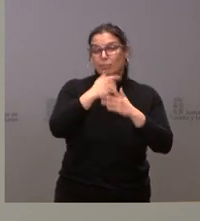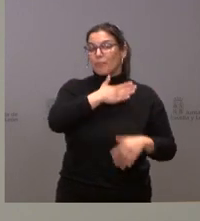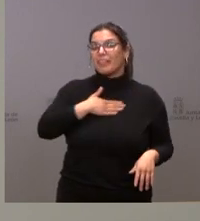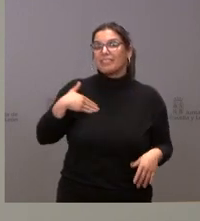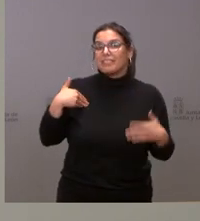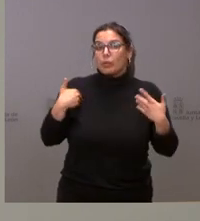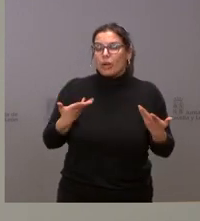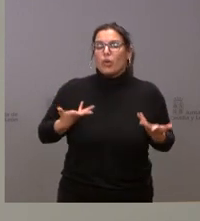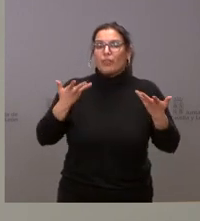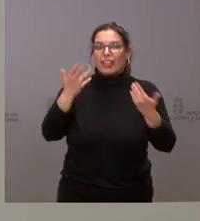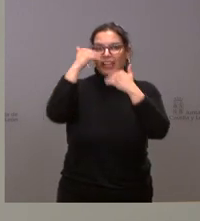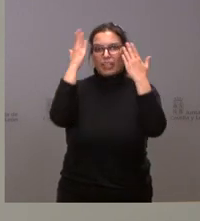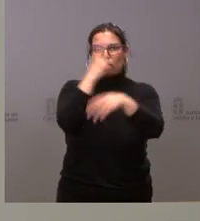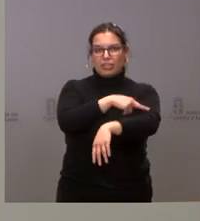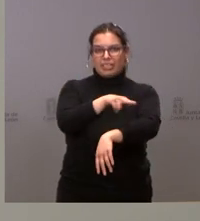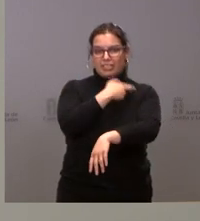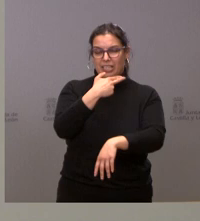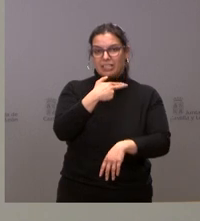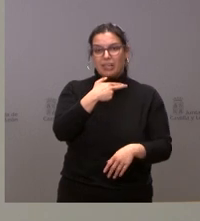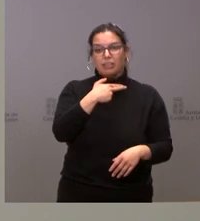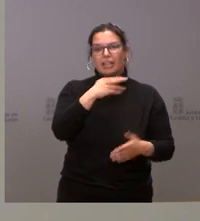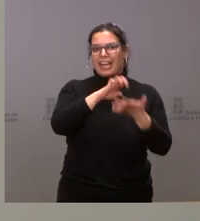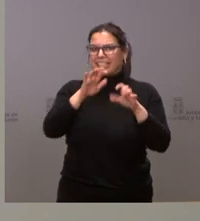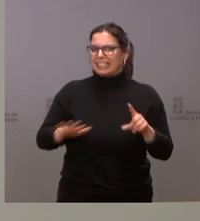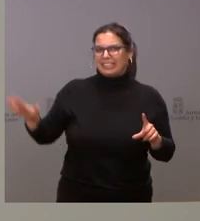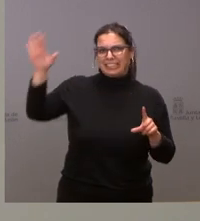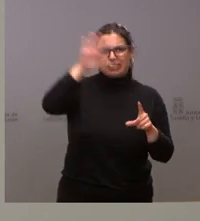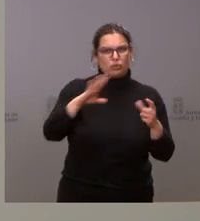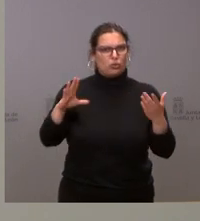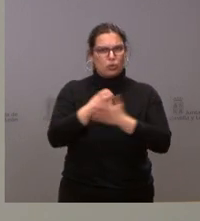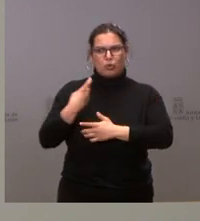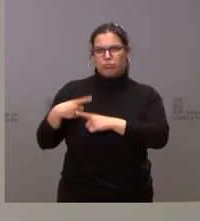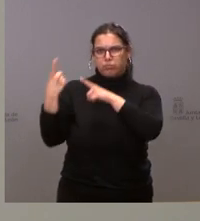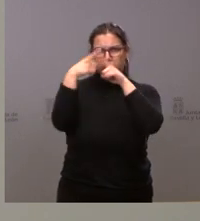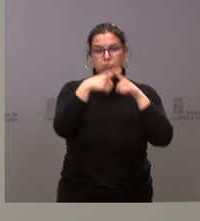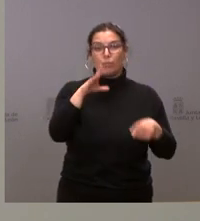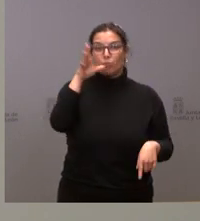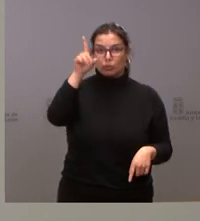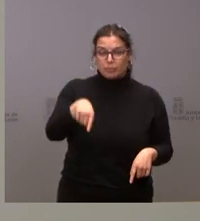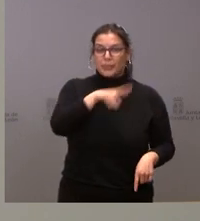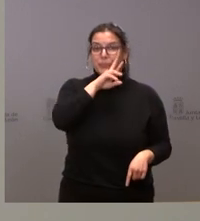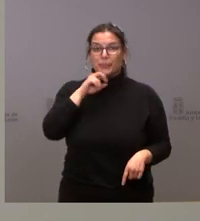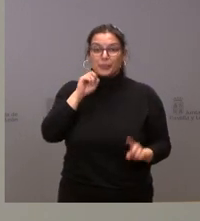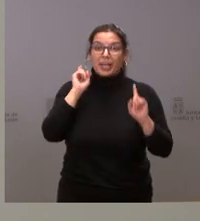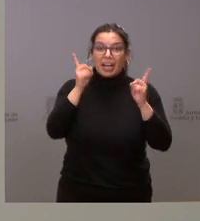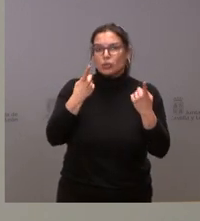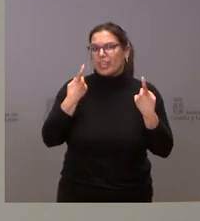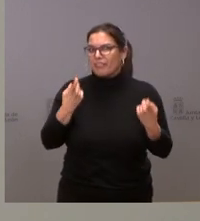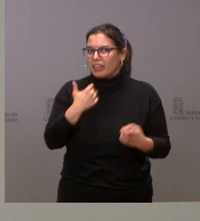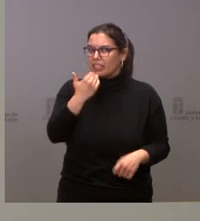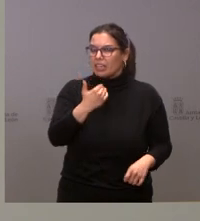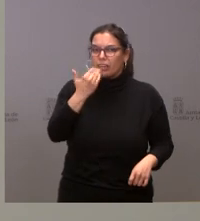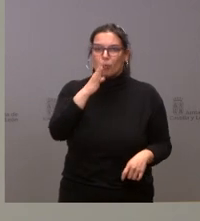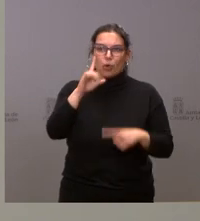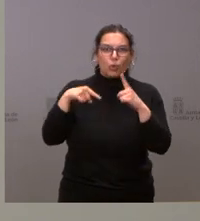asistencia sanitaria a estas personas en todos los centros sanitarios de nuestra comunidad autónoma. Y también para eso hemos reservado, en el caso que fuera preciso, como